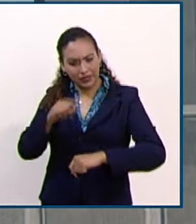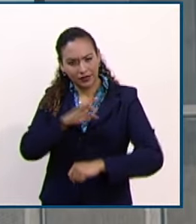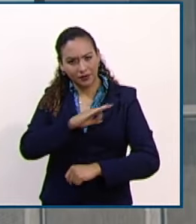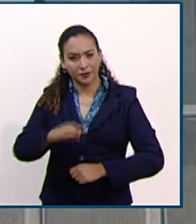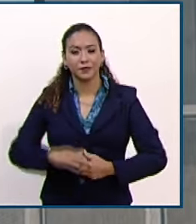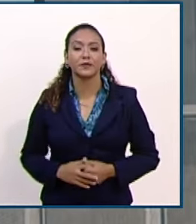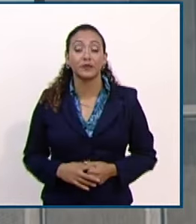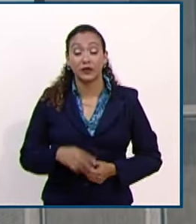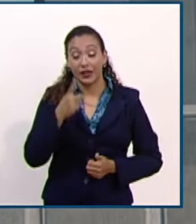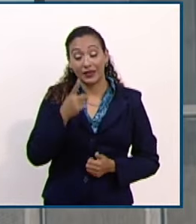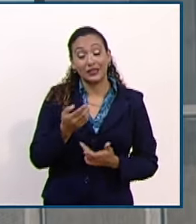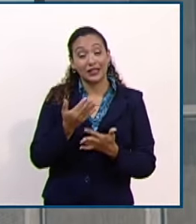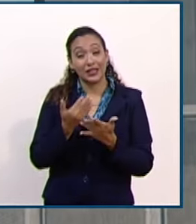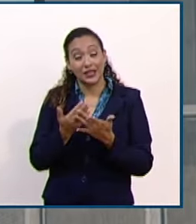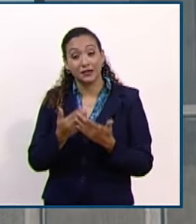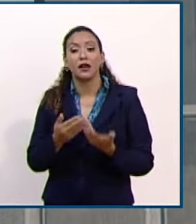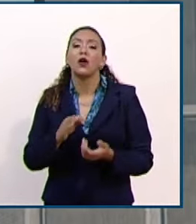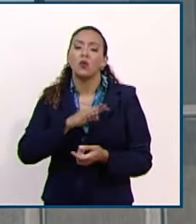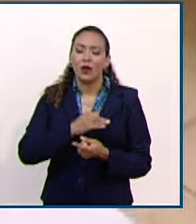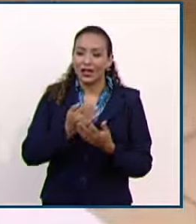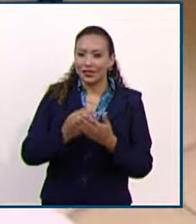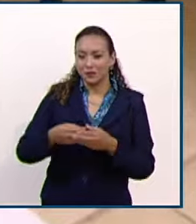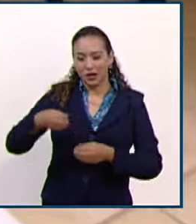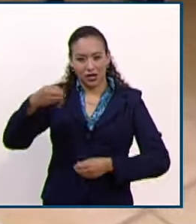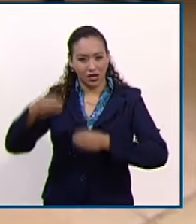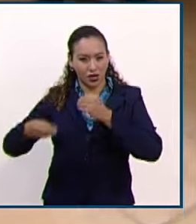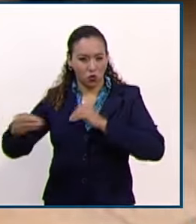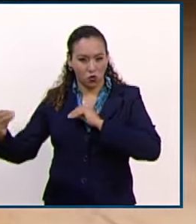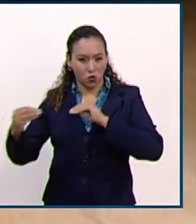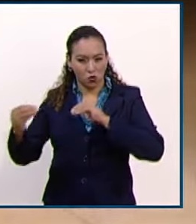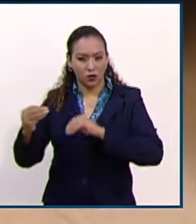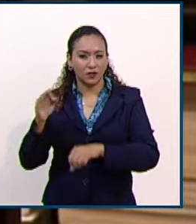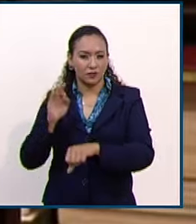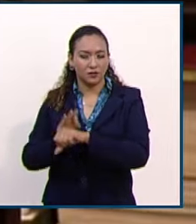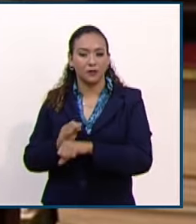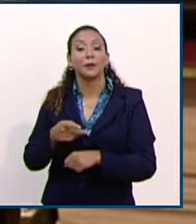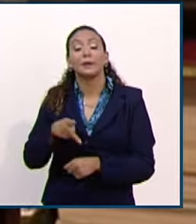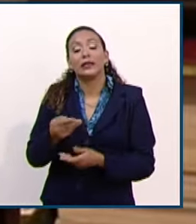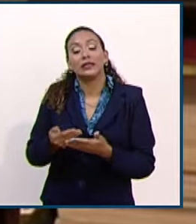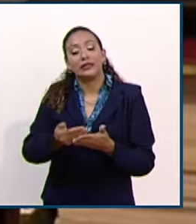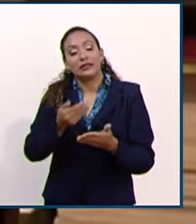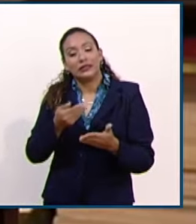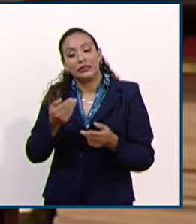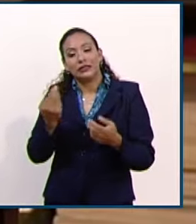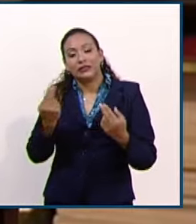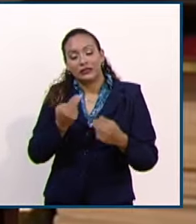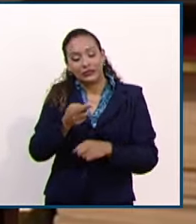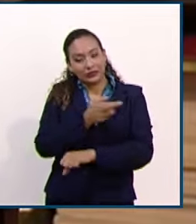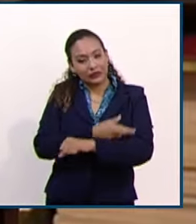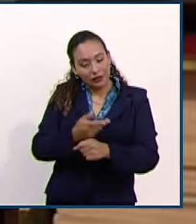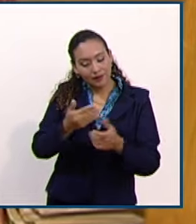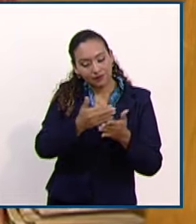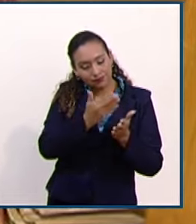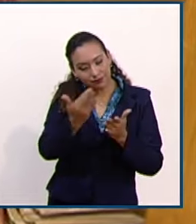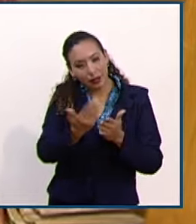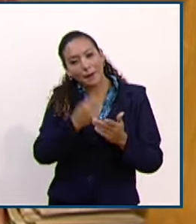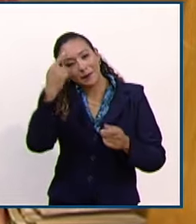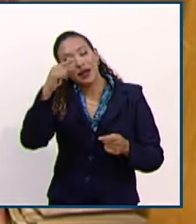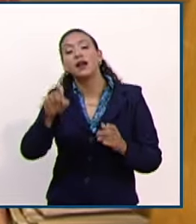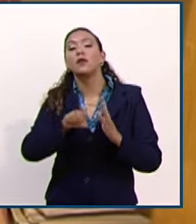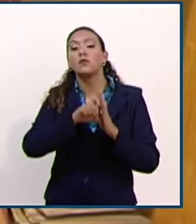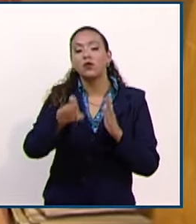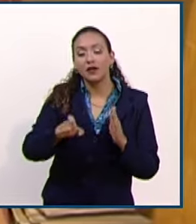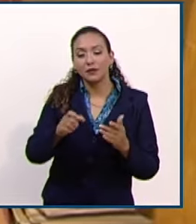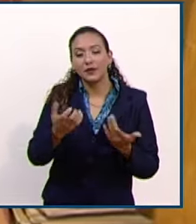reclamo en apelación, pueden acudir al juicio de amparo, pero es necesario antes realizar todo este recorrido, de lo contrario la demanda de amparo será